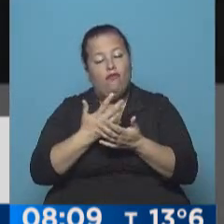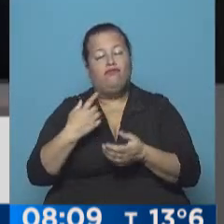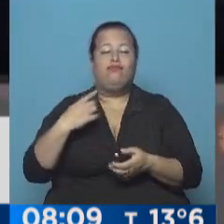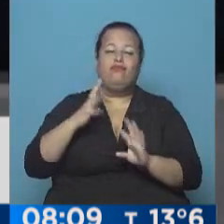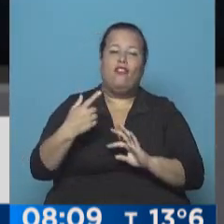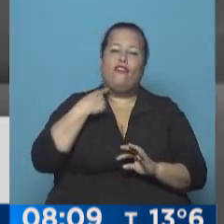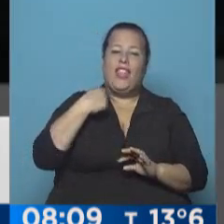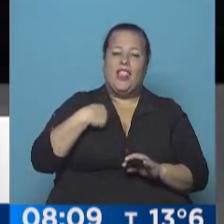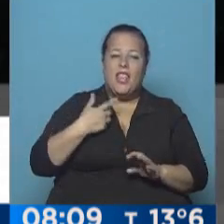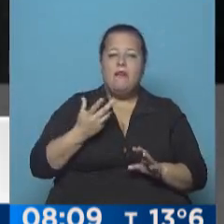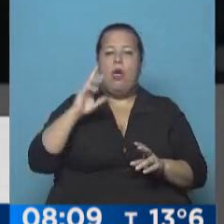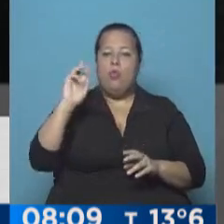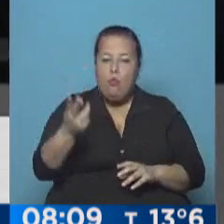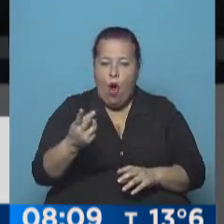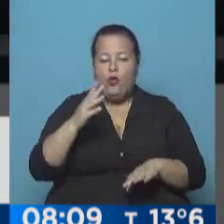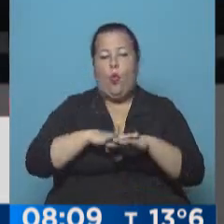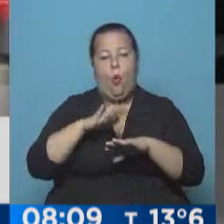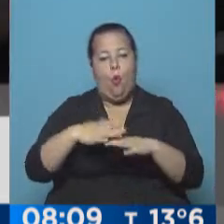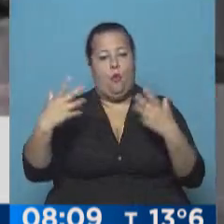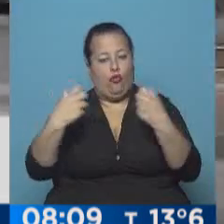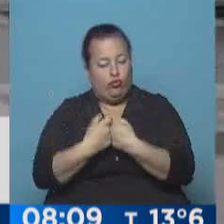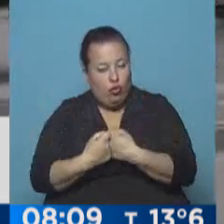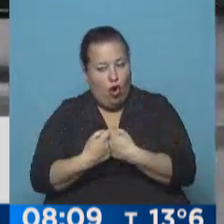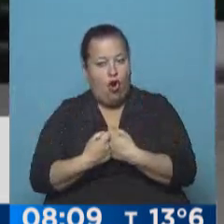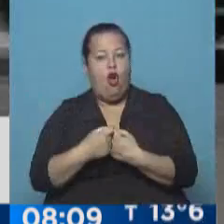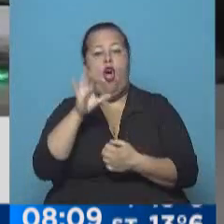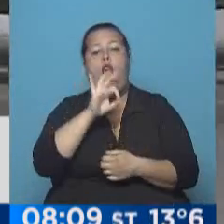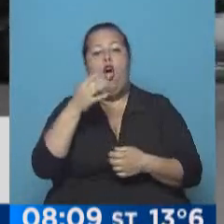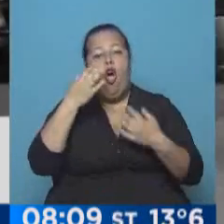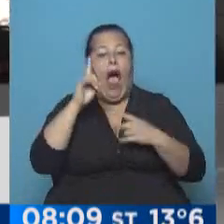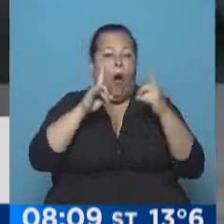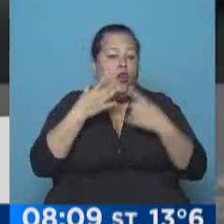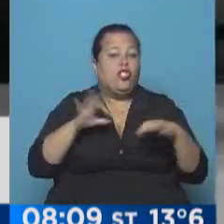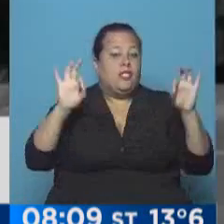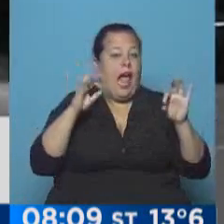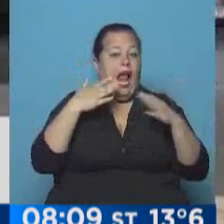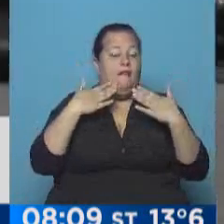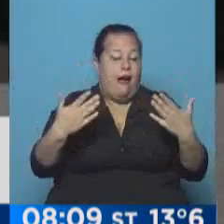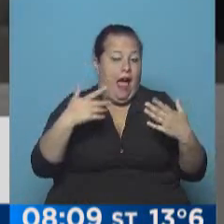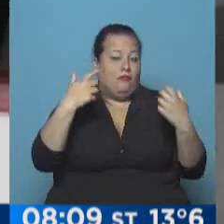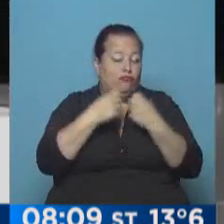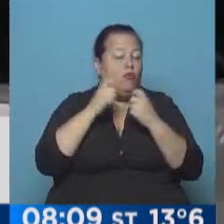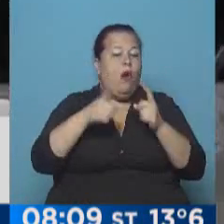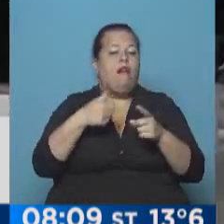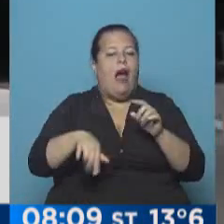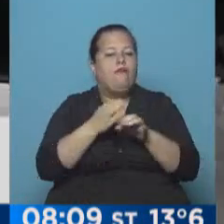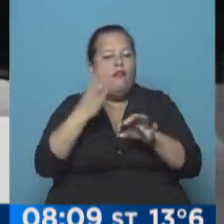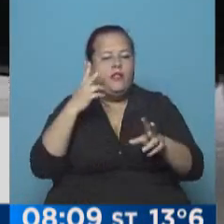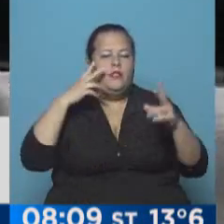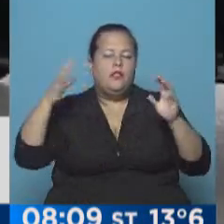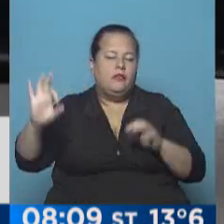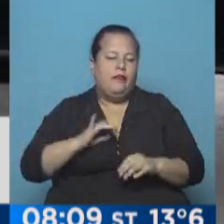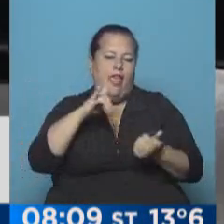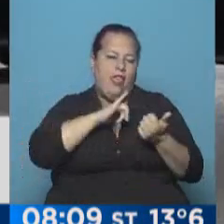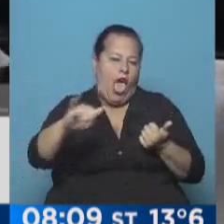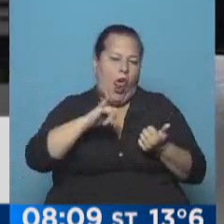muertos en incidentes de tránsito o quienes han sobrevivido a accidentes de tránsito se han convertido en especialistas y hacen enorme cantidad